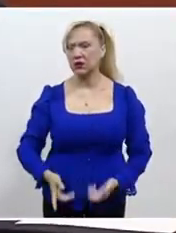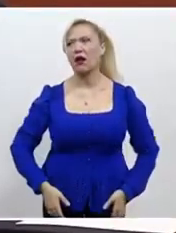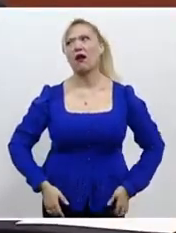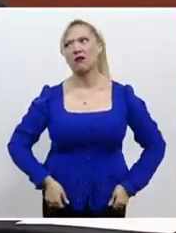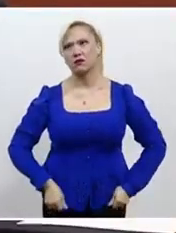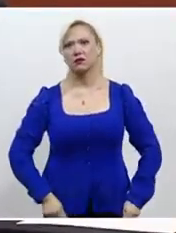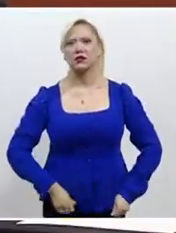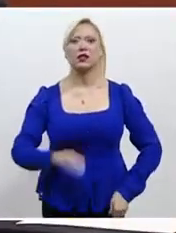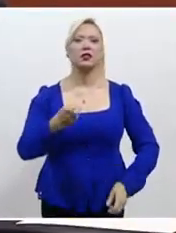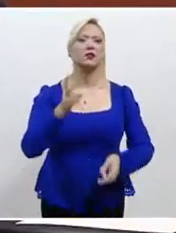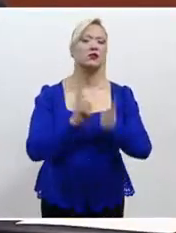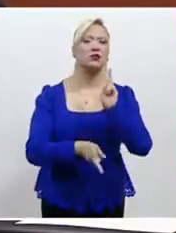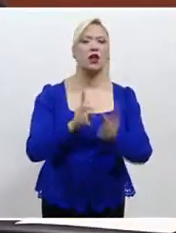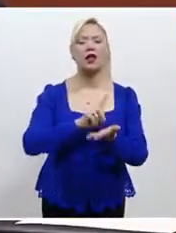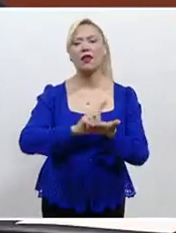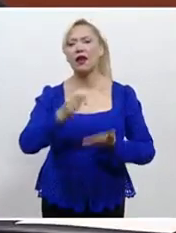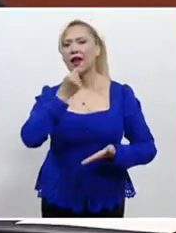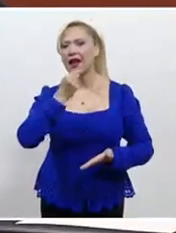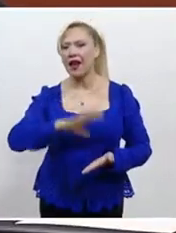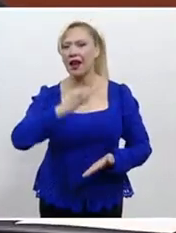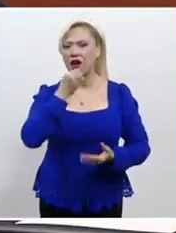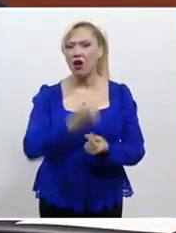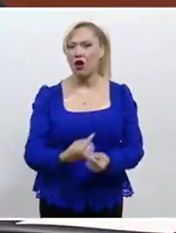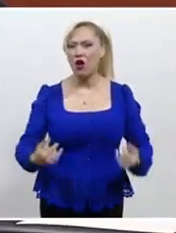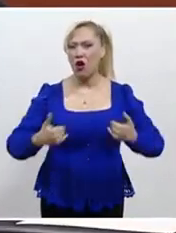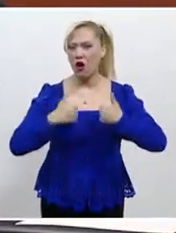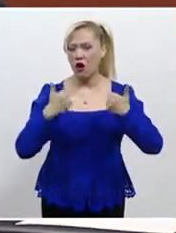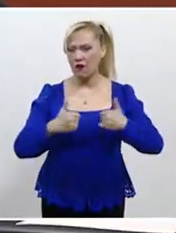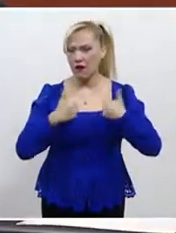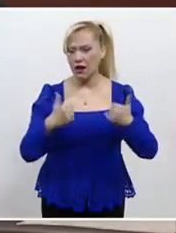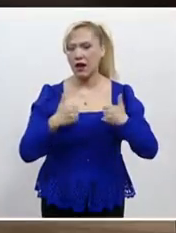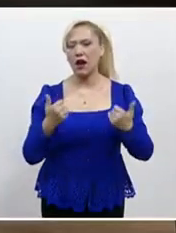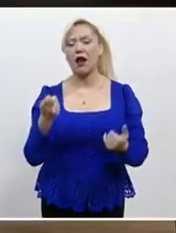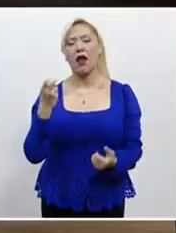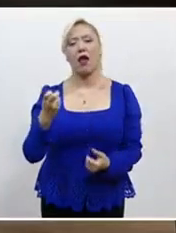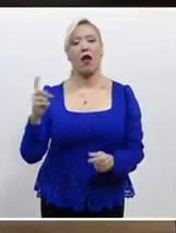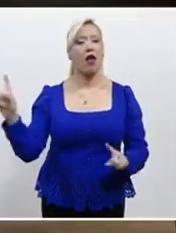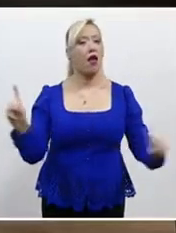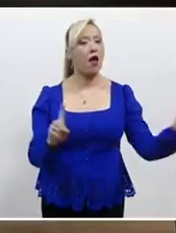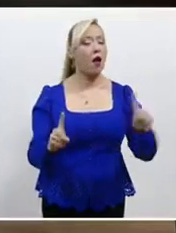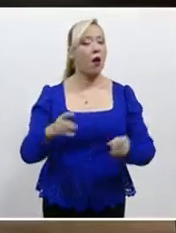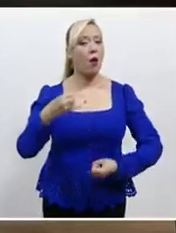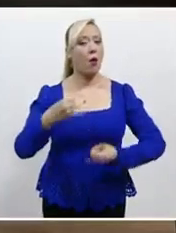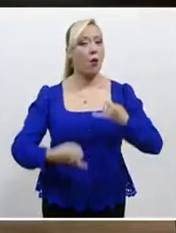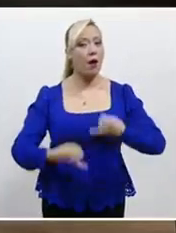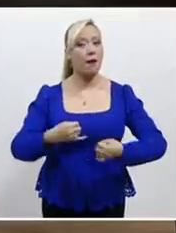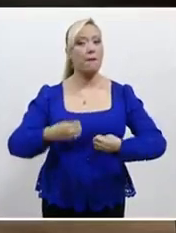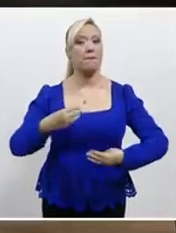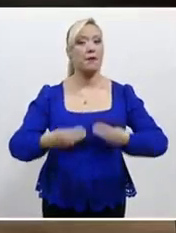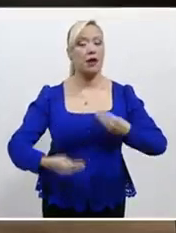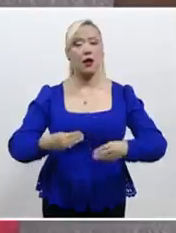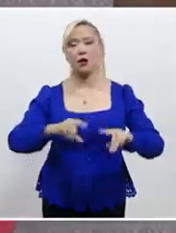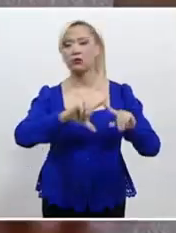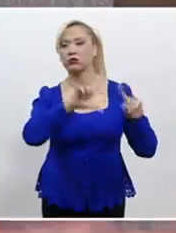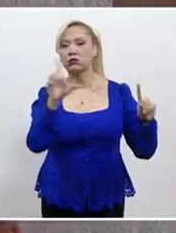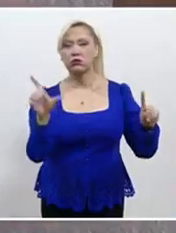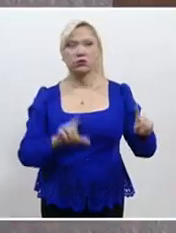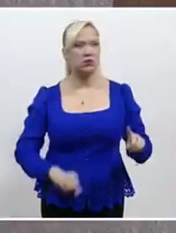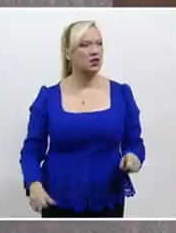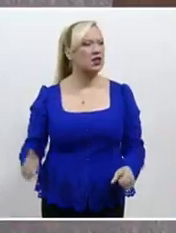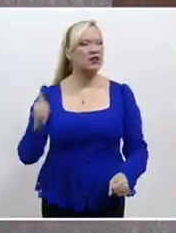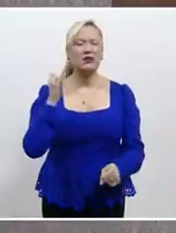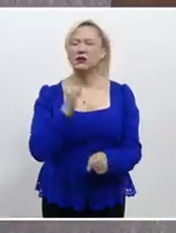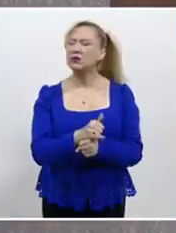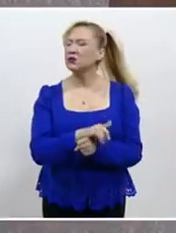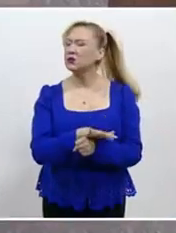por los derechos de las niñas, los niños y adolescentes en las que participaron juezas y magistradas federales. No es posible